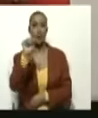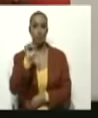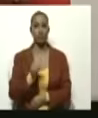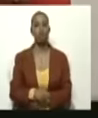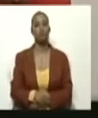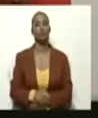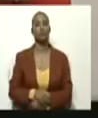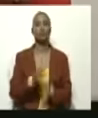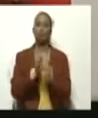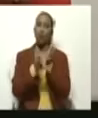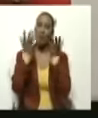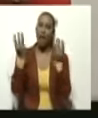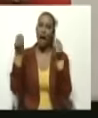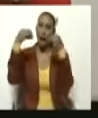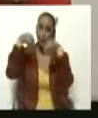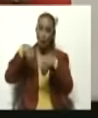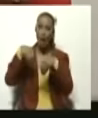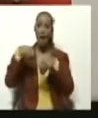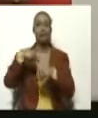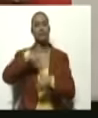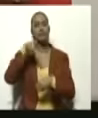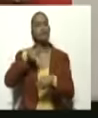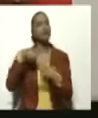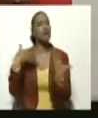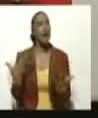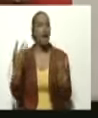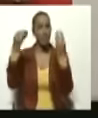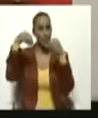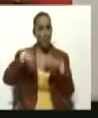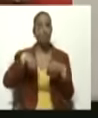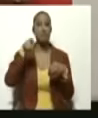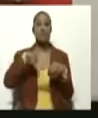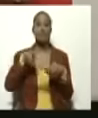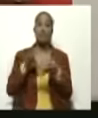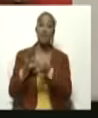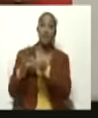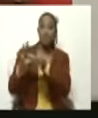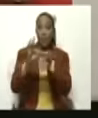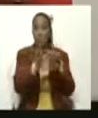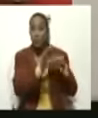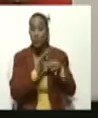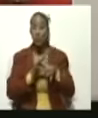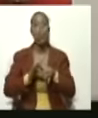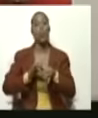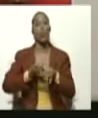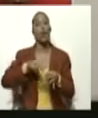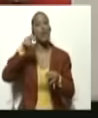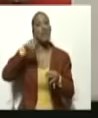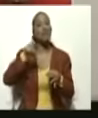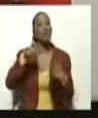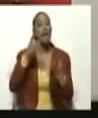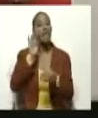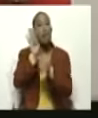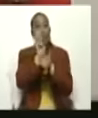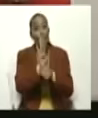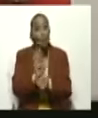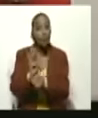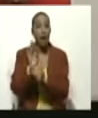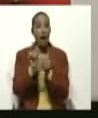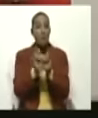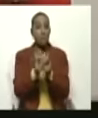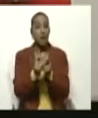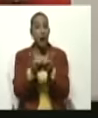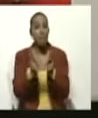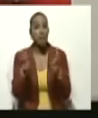consenso, la necesidad de la unión, la necesidad de cuidar el crecimiento económico para poder construir